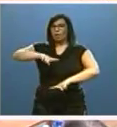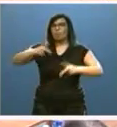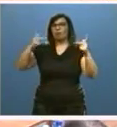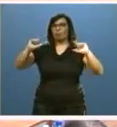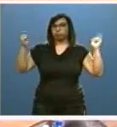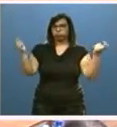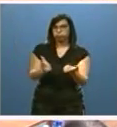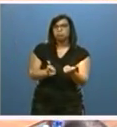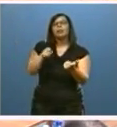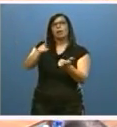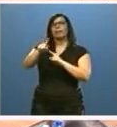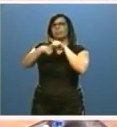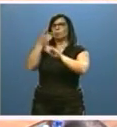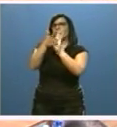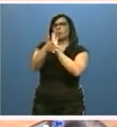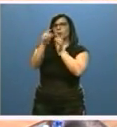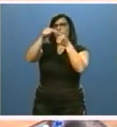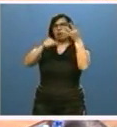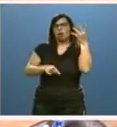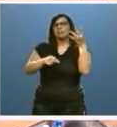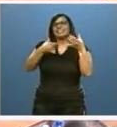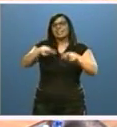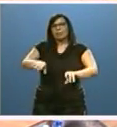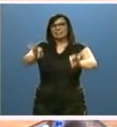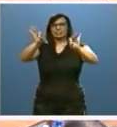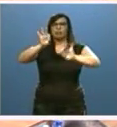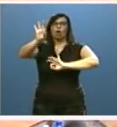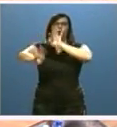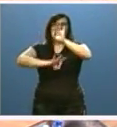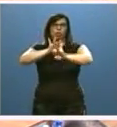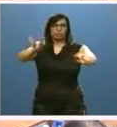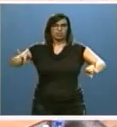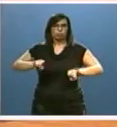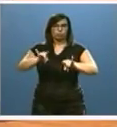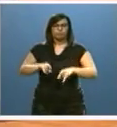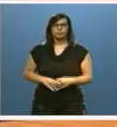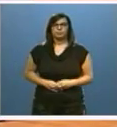cuestiones a las que me referiré a continuación en el apartado de ordenación del territorio.